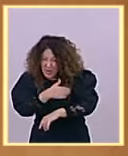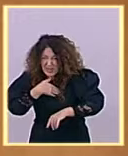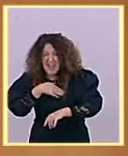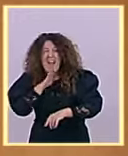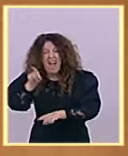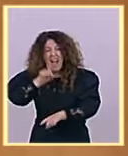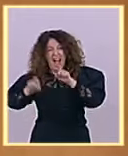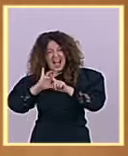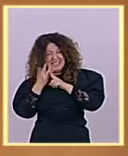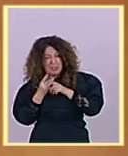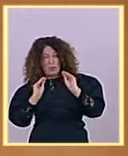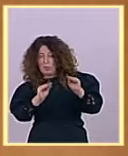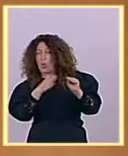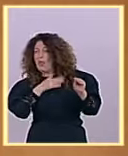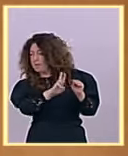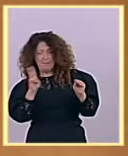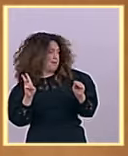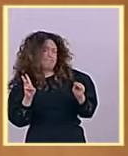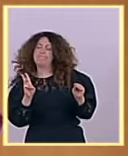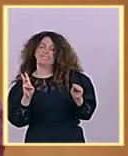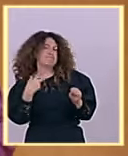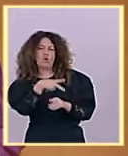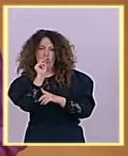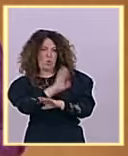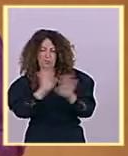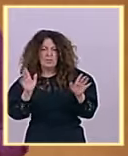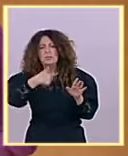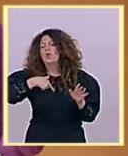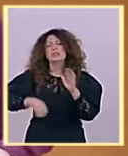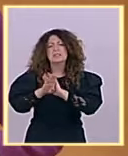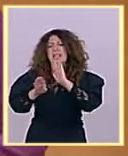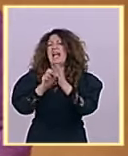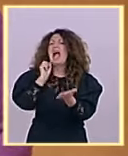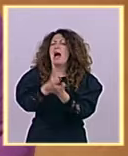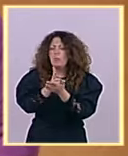seguiremos apostando por el progreso y termino señoría